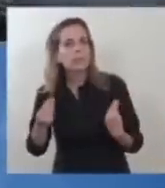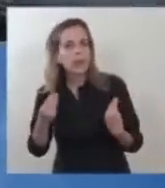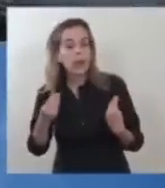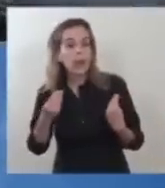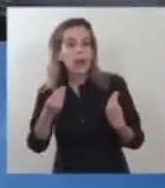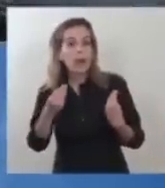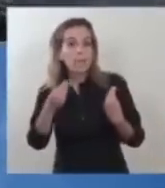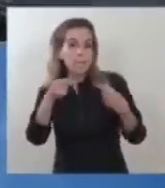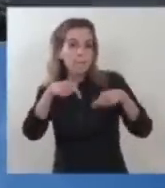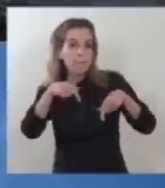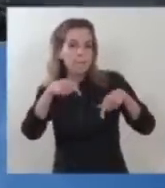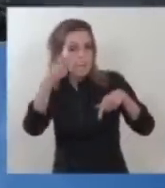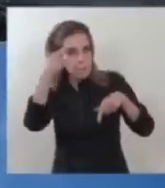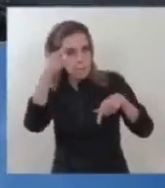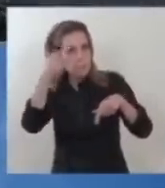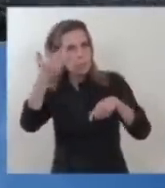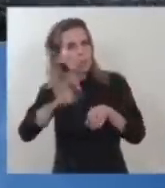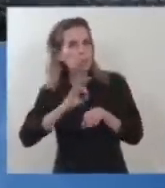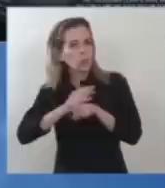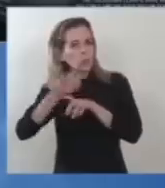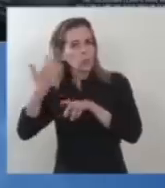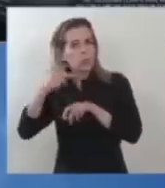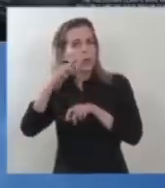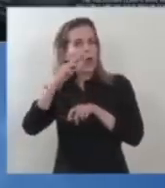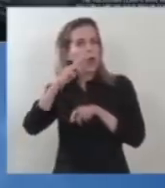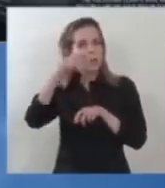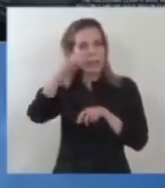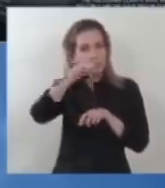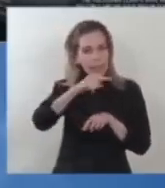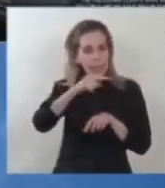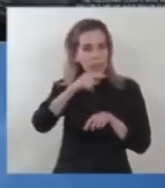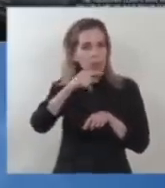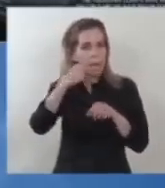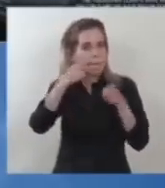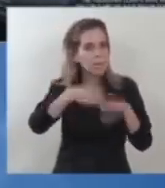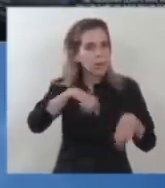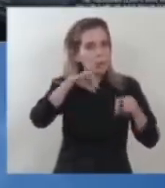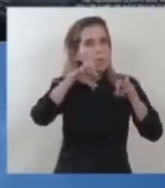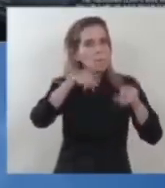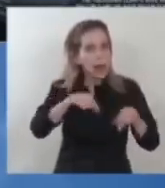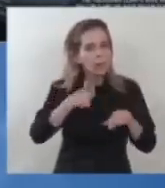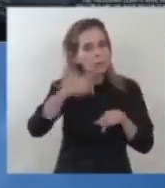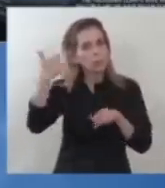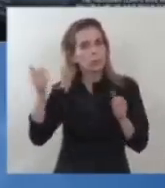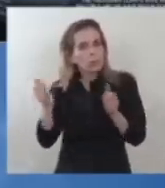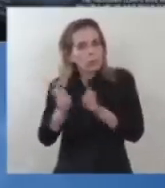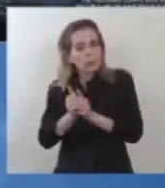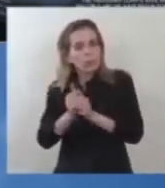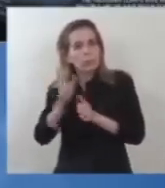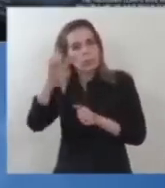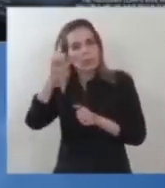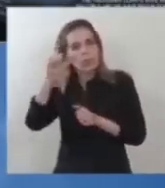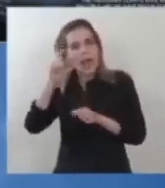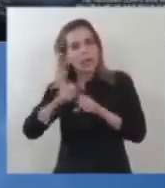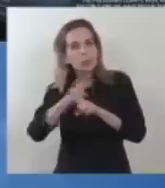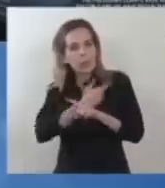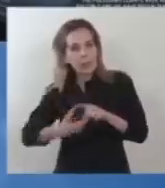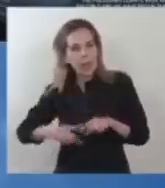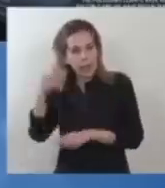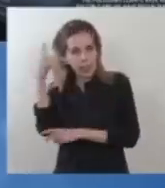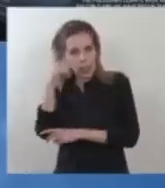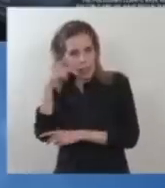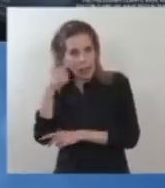empezado este plan allá en el año 2007, cuando con Néstor estábamos terminando nuestro